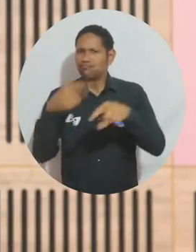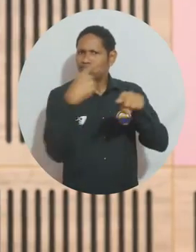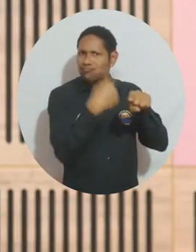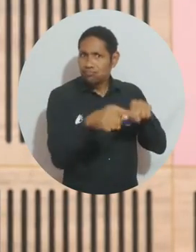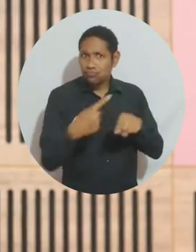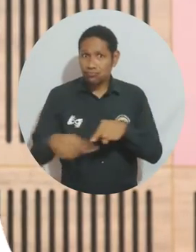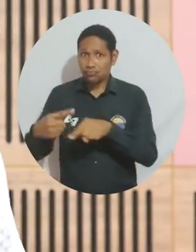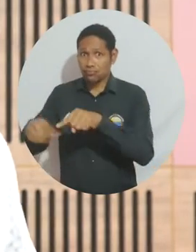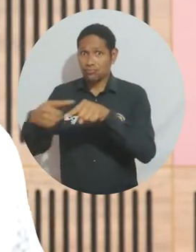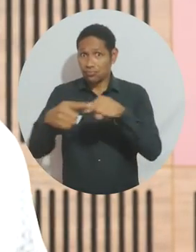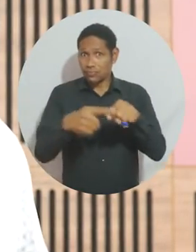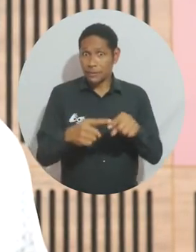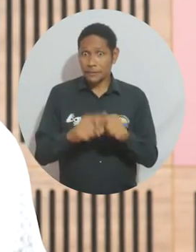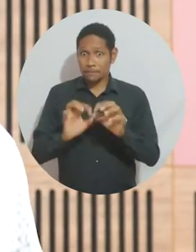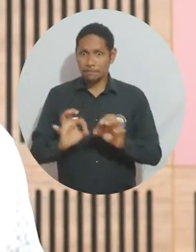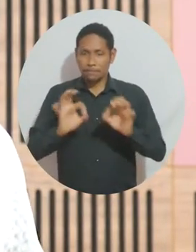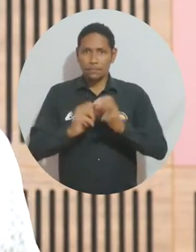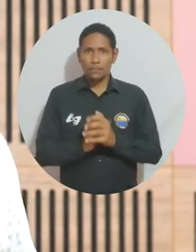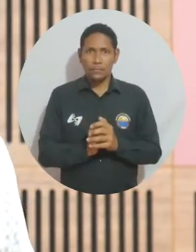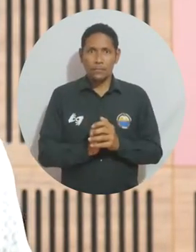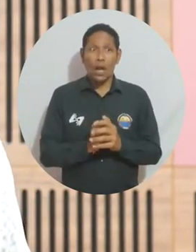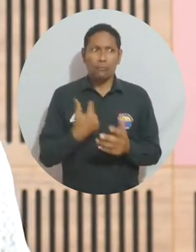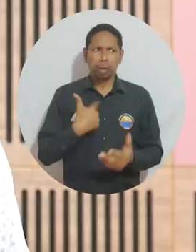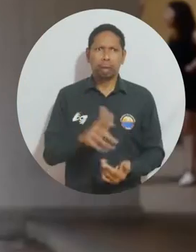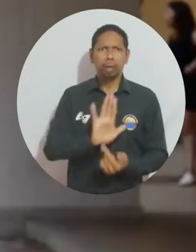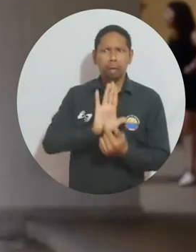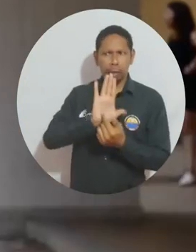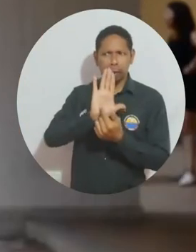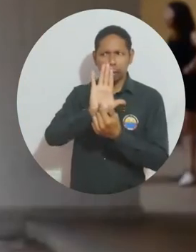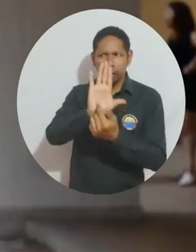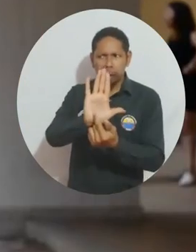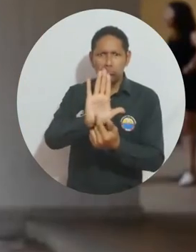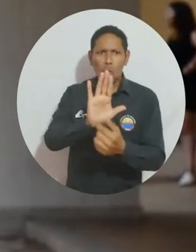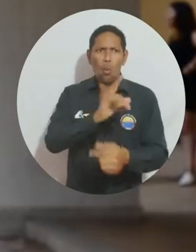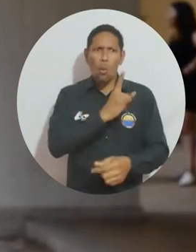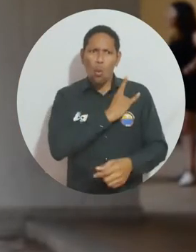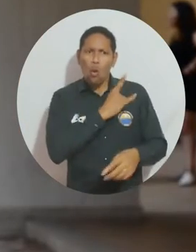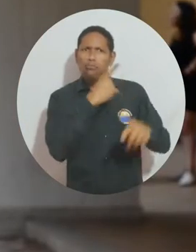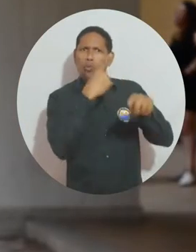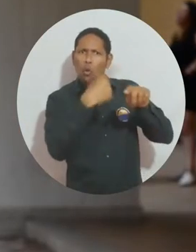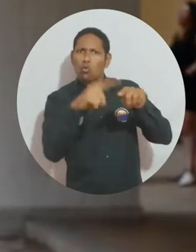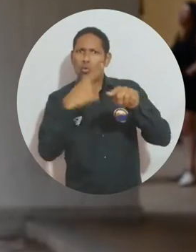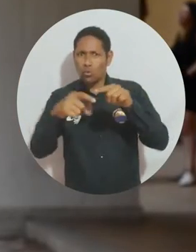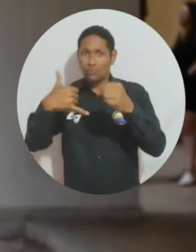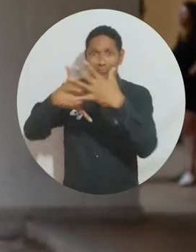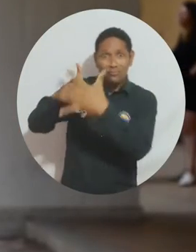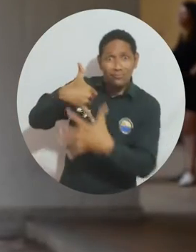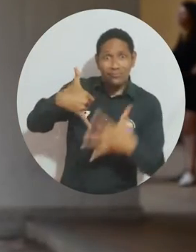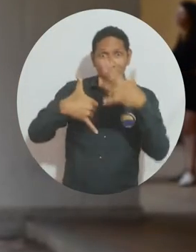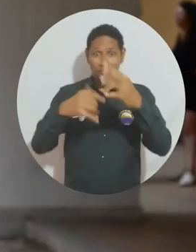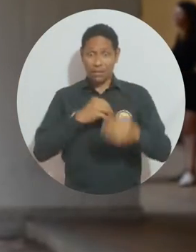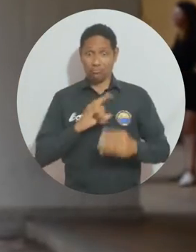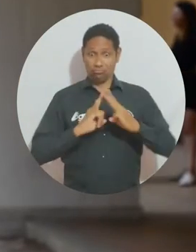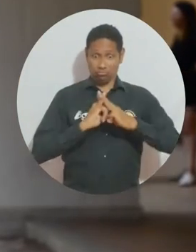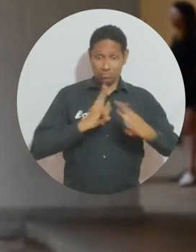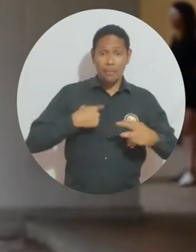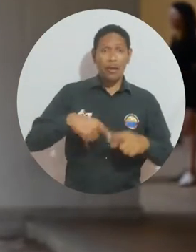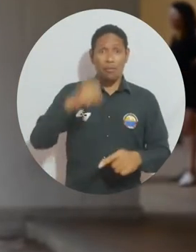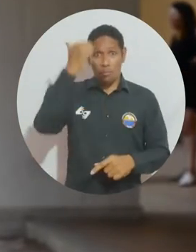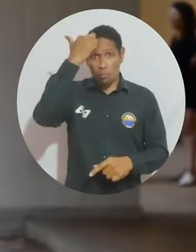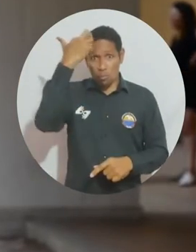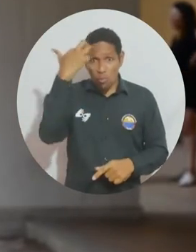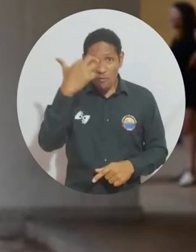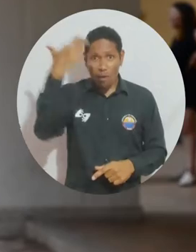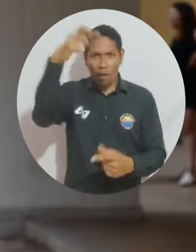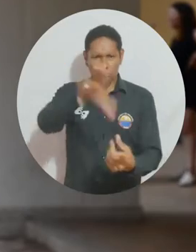articulación de la justicia ordinaria y la justicia especial indígena. Nos muestra que cada una de las universidades del país, incluyendo nuestra